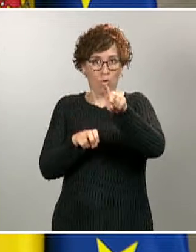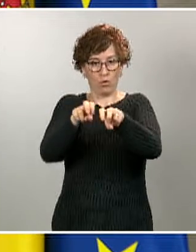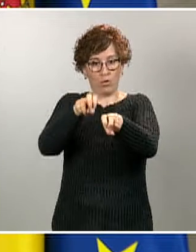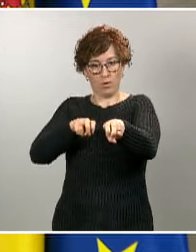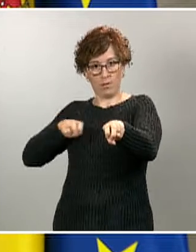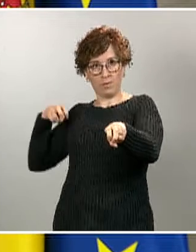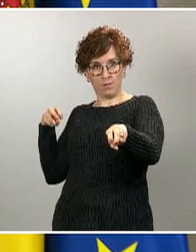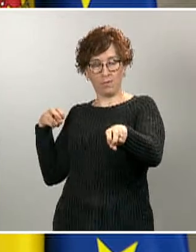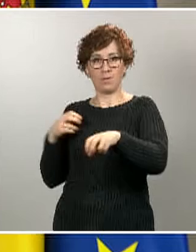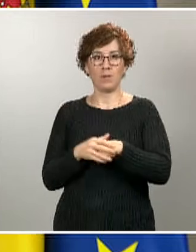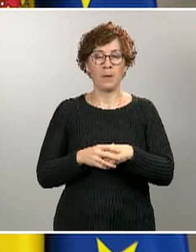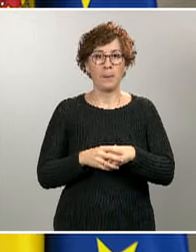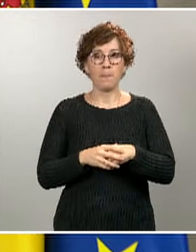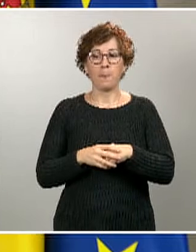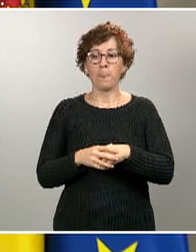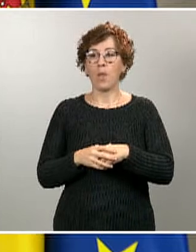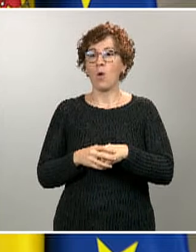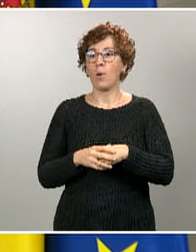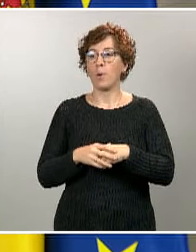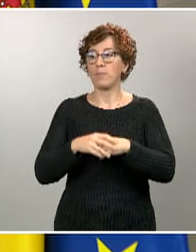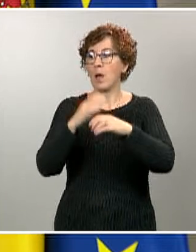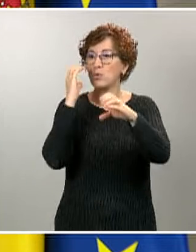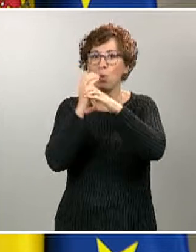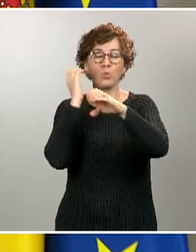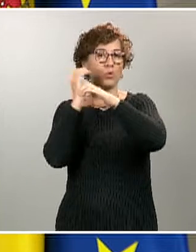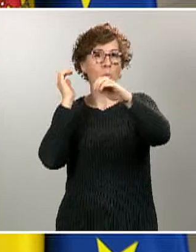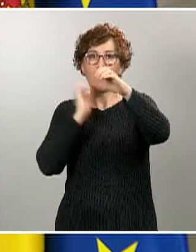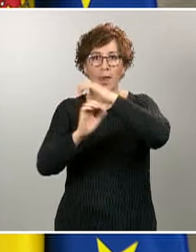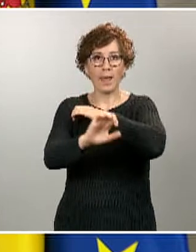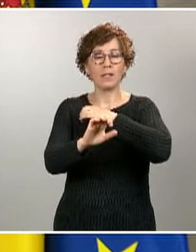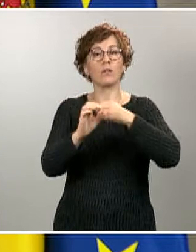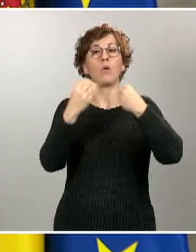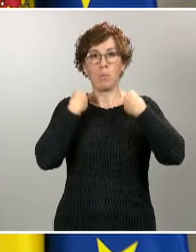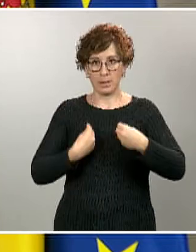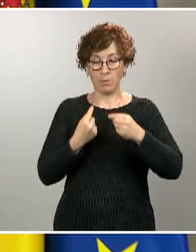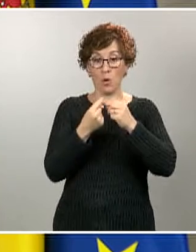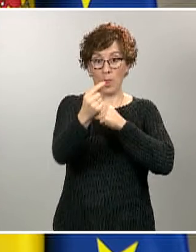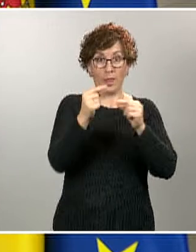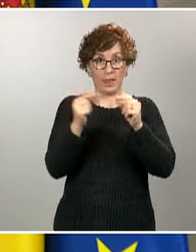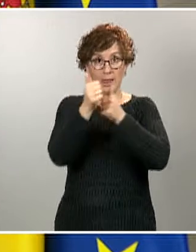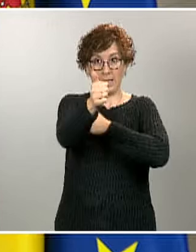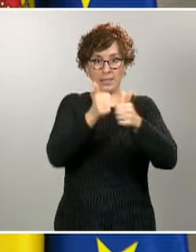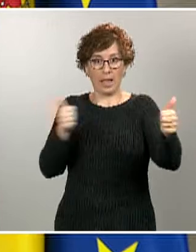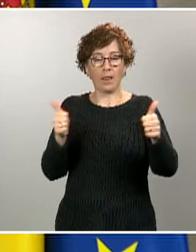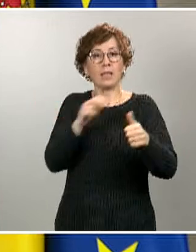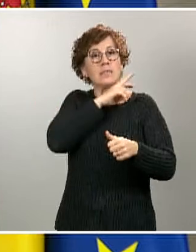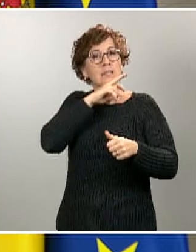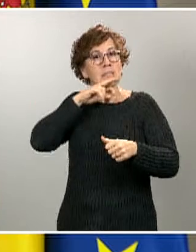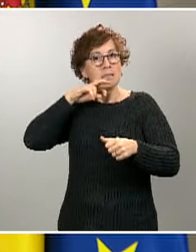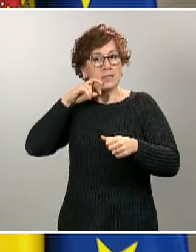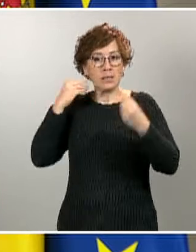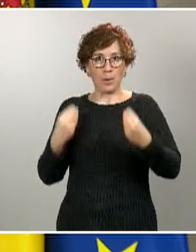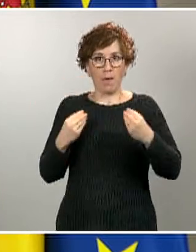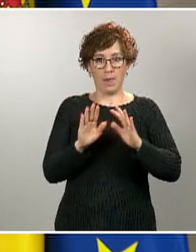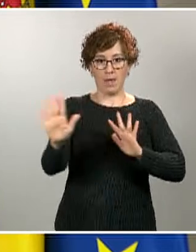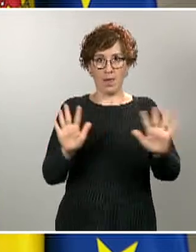de transporte colectivo, pues guardar la distancia interpersonal a la que me he referido reiteradamente de